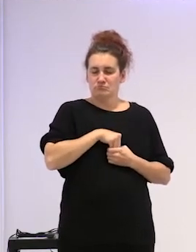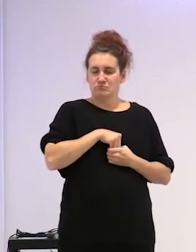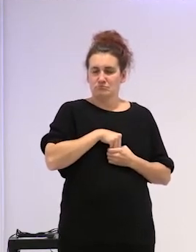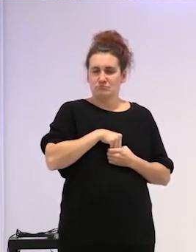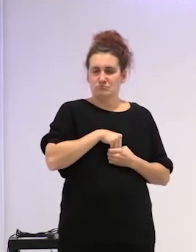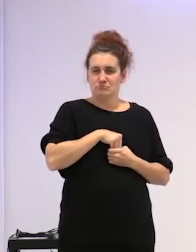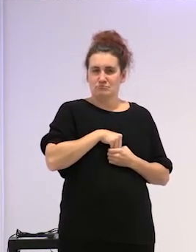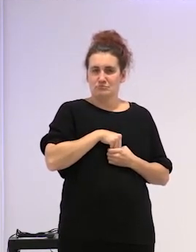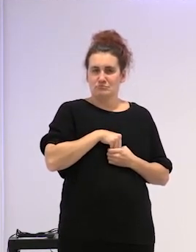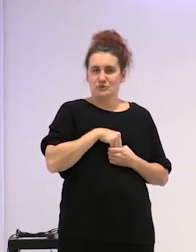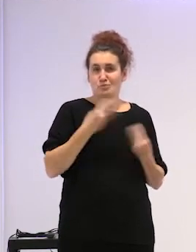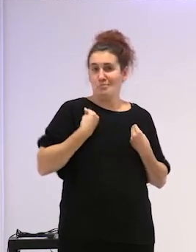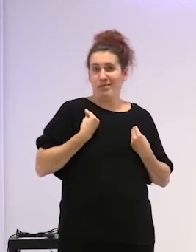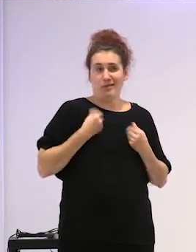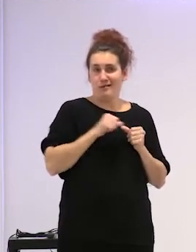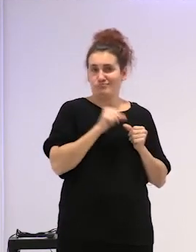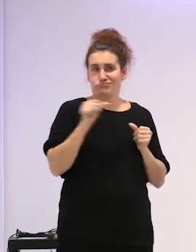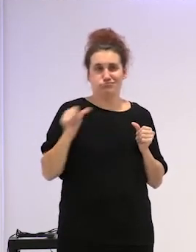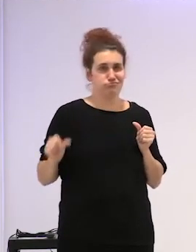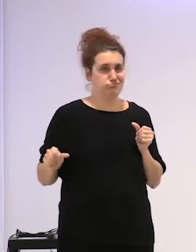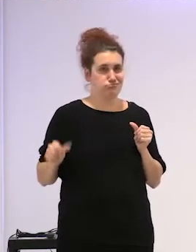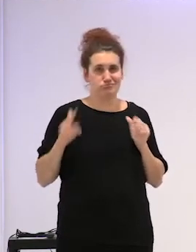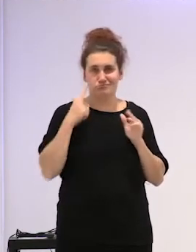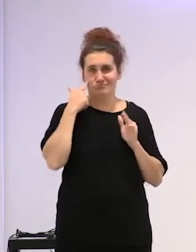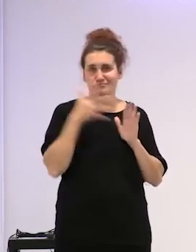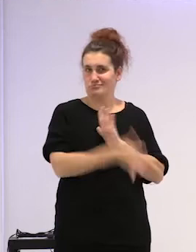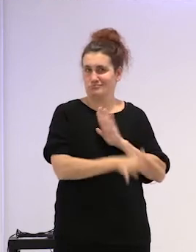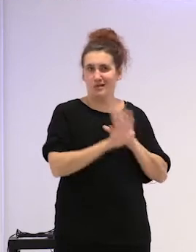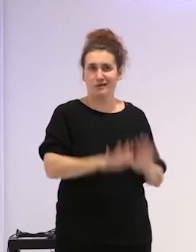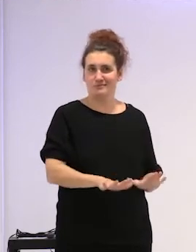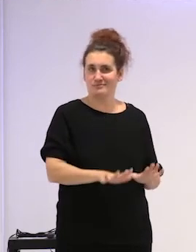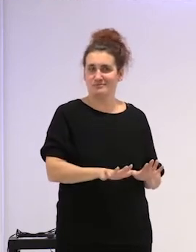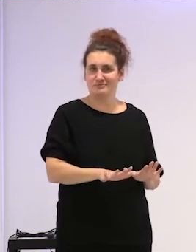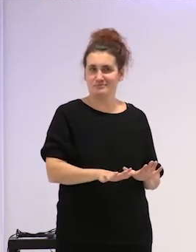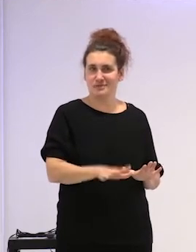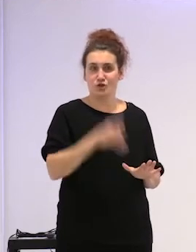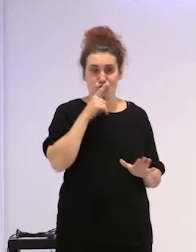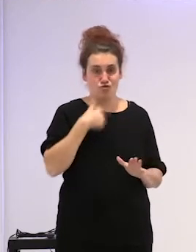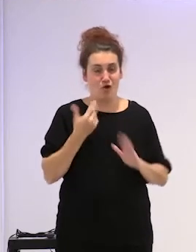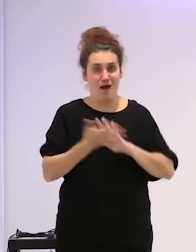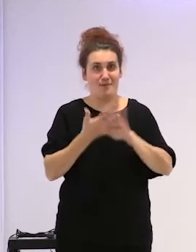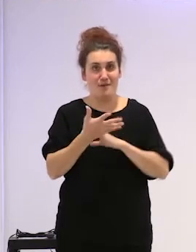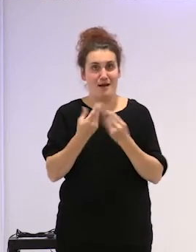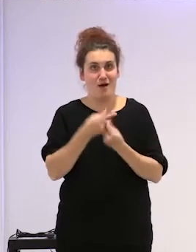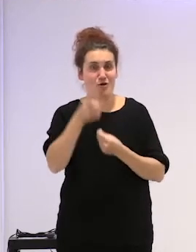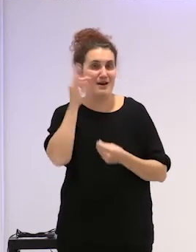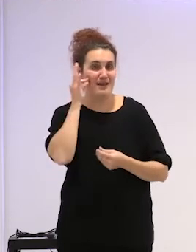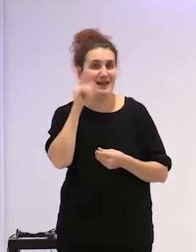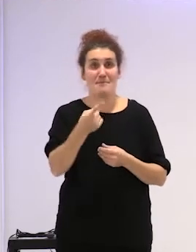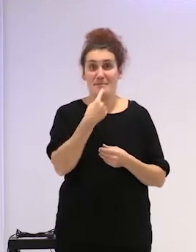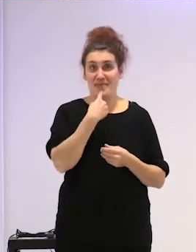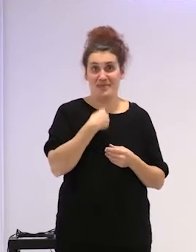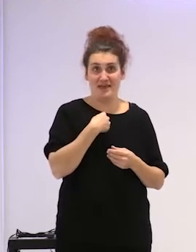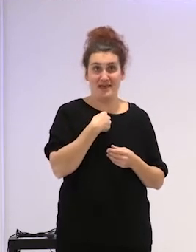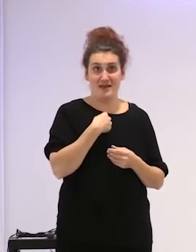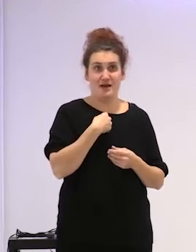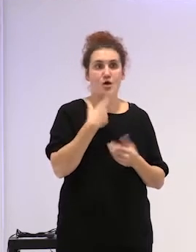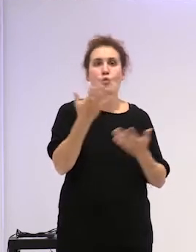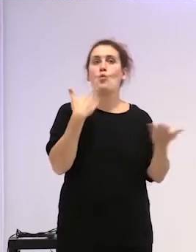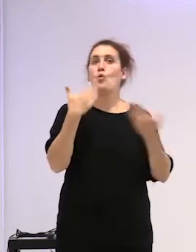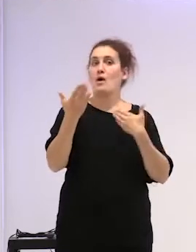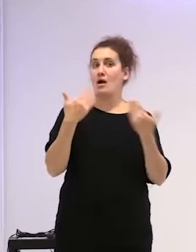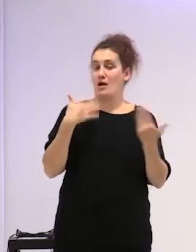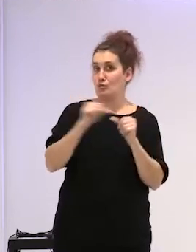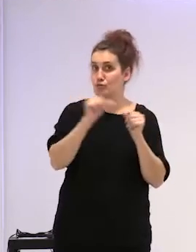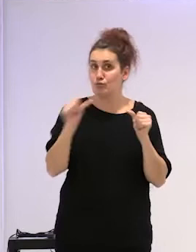el resto de su vida. De hecho, cuando yo hablaba con ella me decía mientras tú hablas mientras yo conversamos